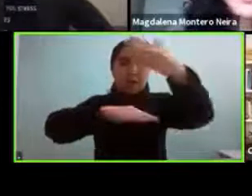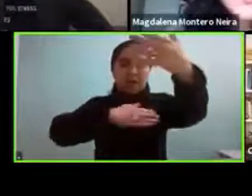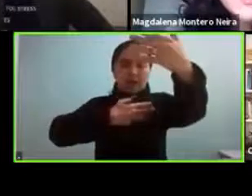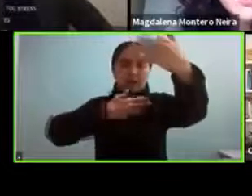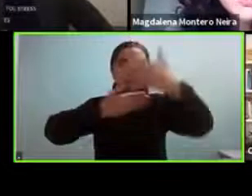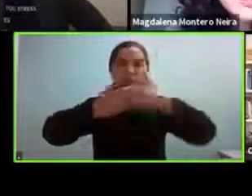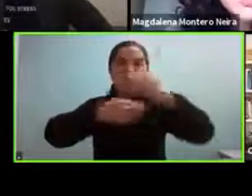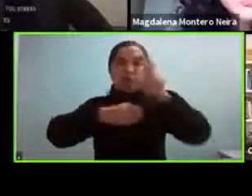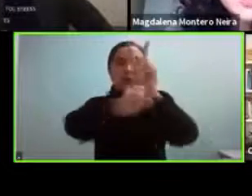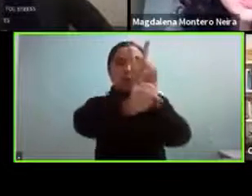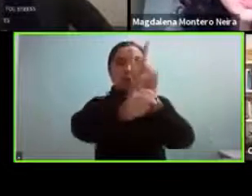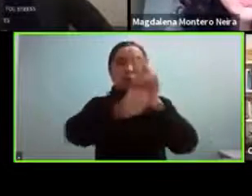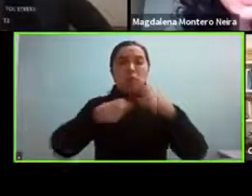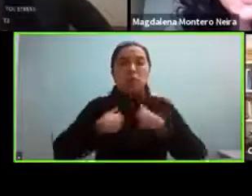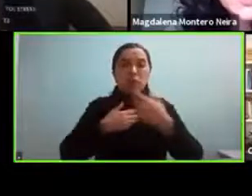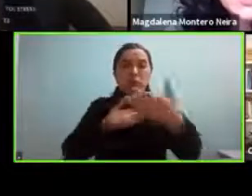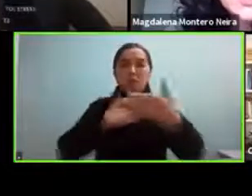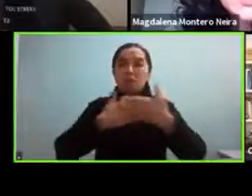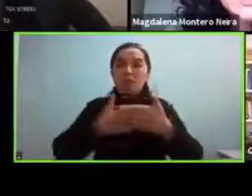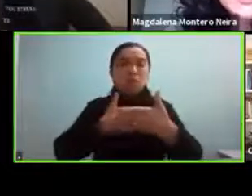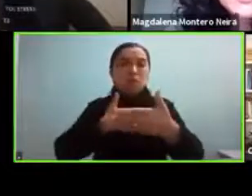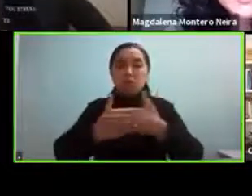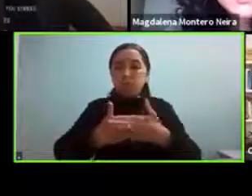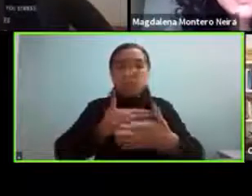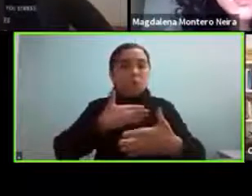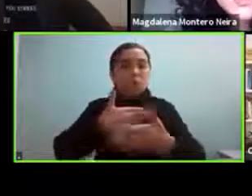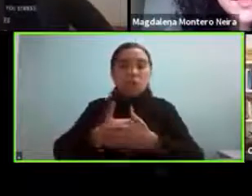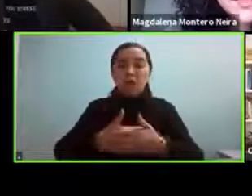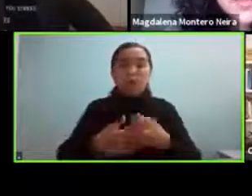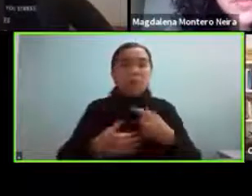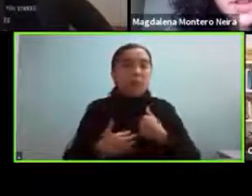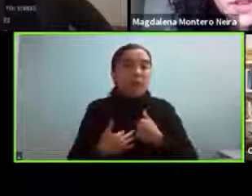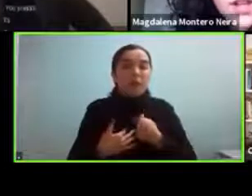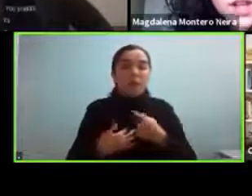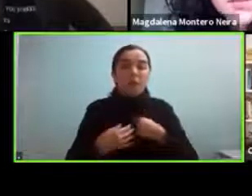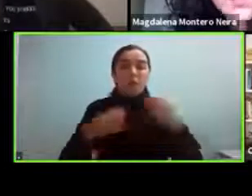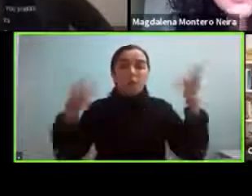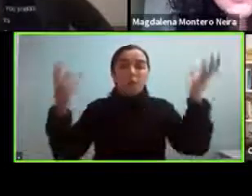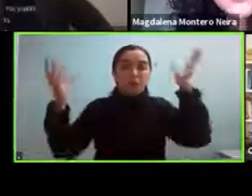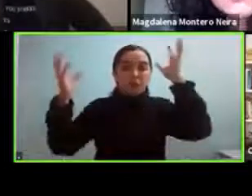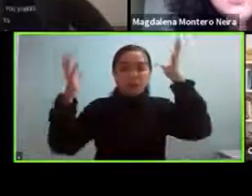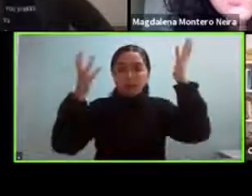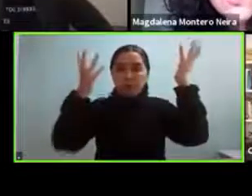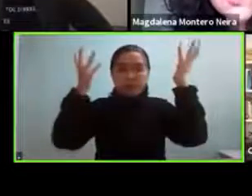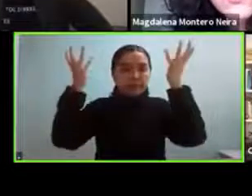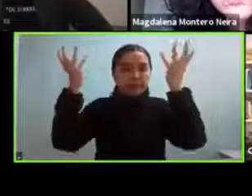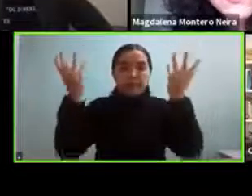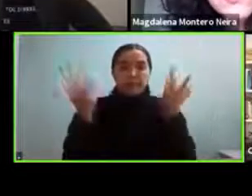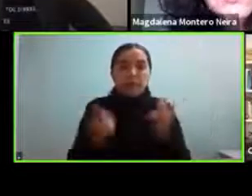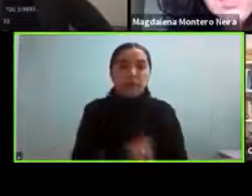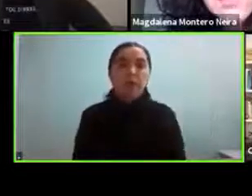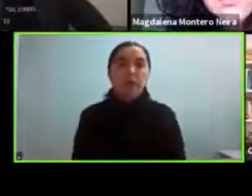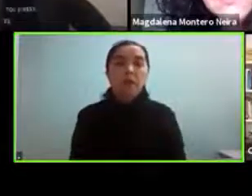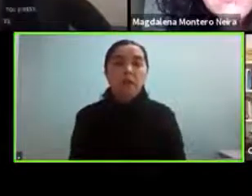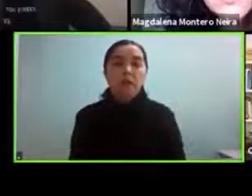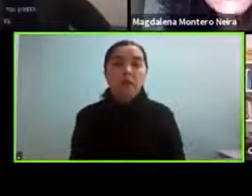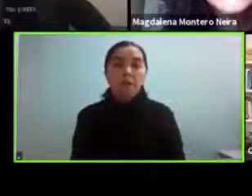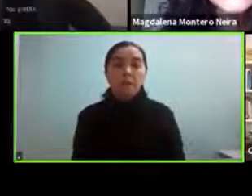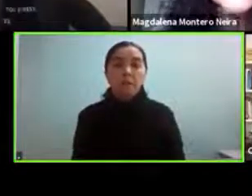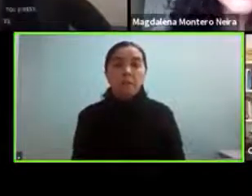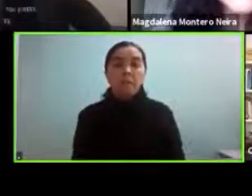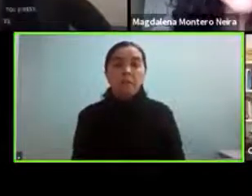la verdad me gustaba mucho porque eran como cosas demasiado abstractas pero como en mi